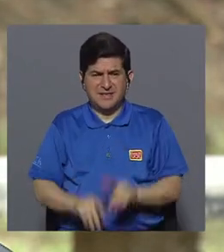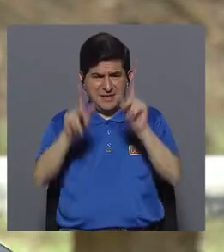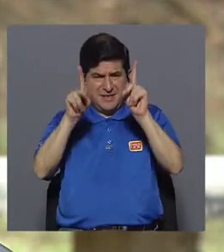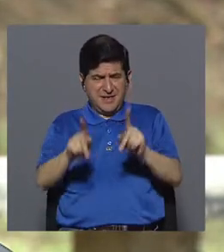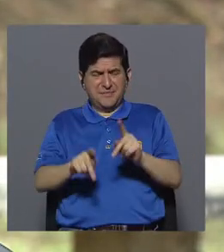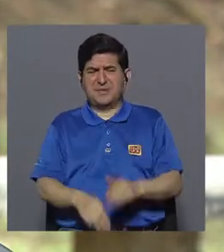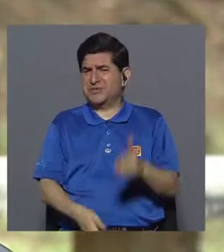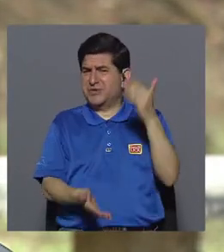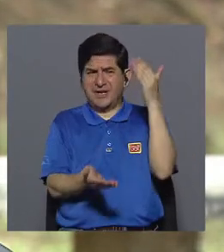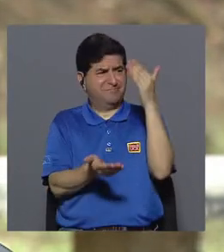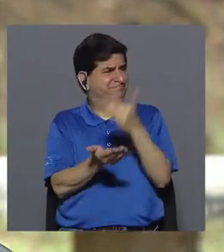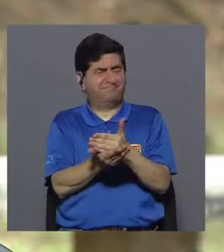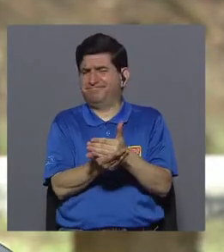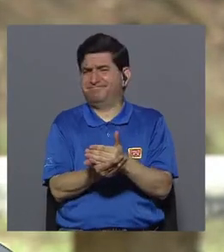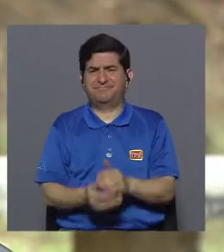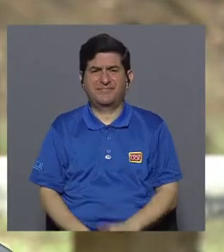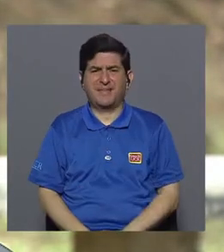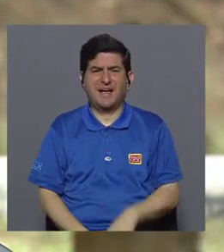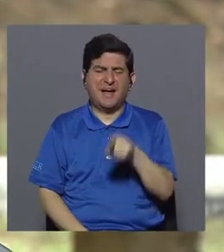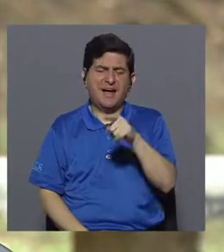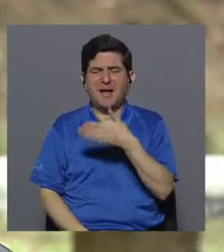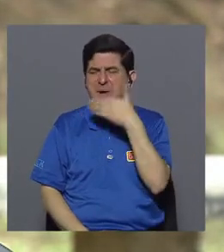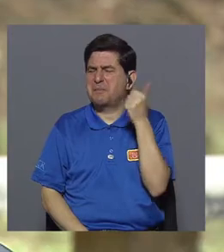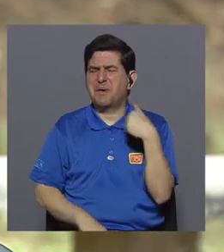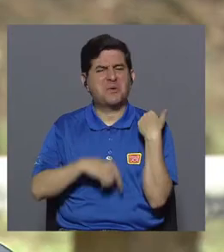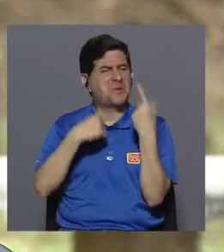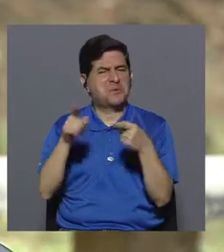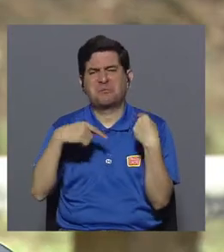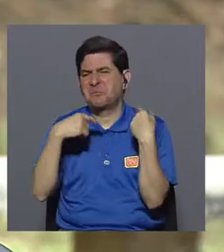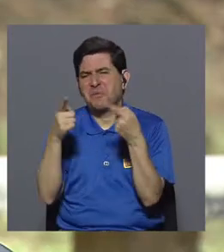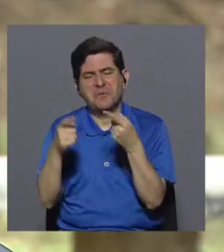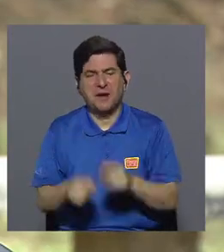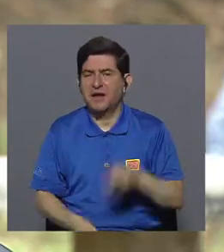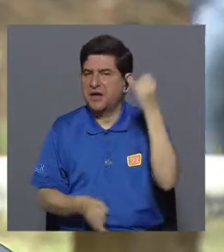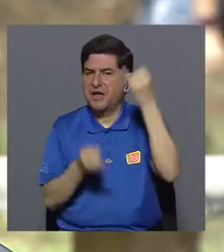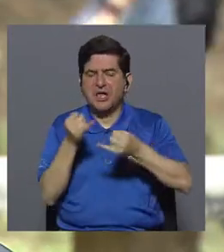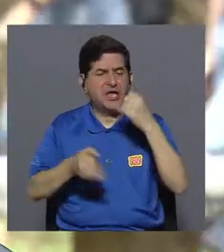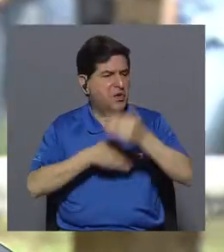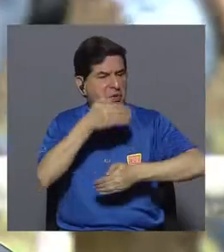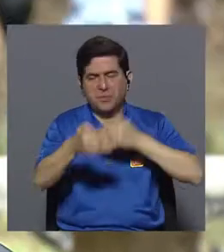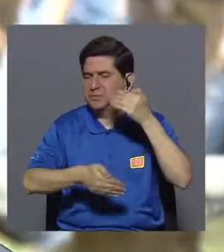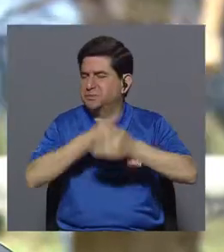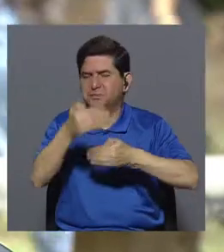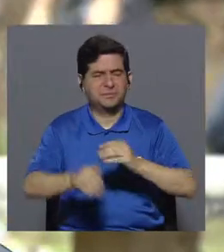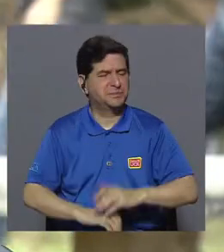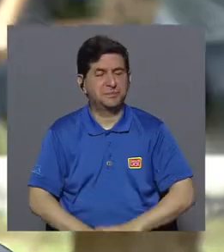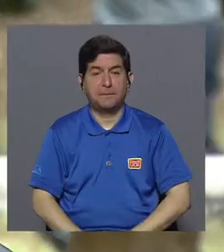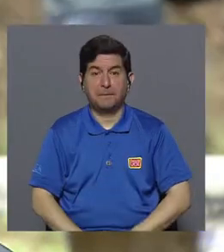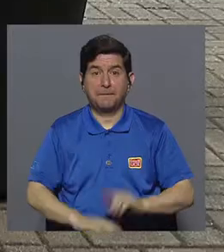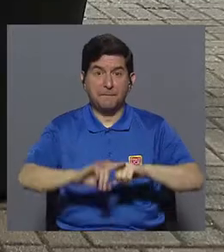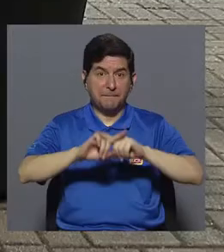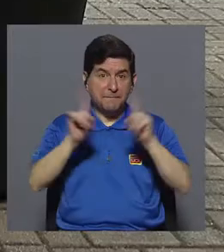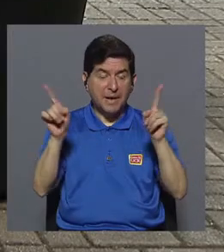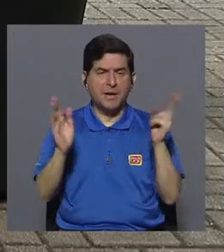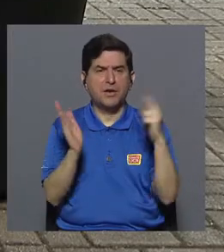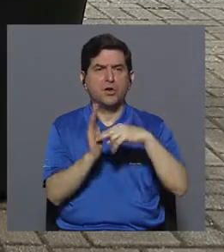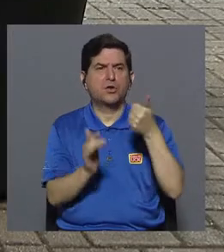van, este, adquiriendo o no van logrando el cese, bueno, se, se apartan de la clínica y no terminan el proceso. Pero